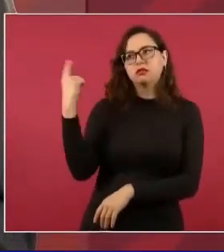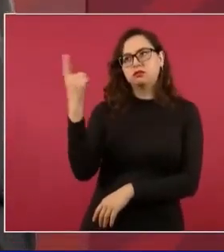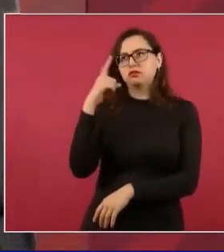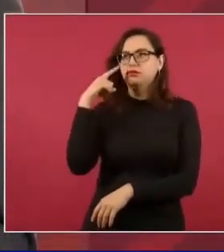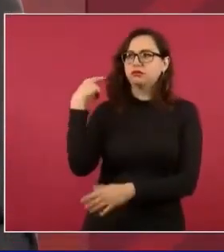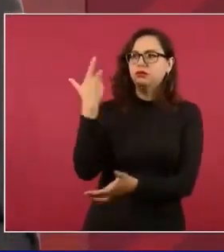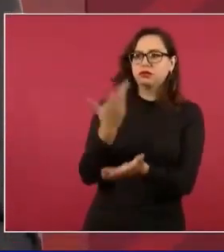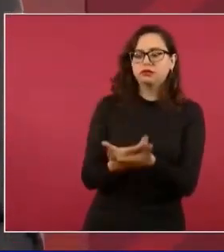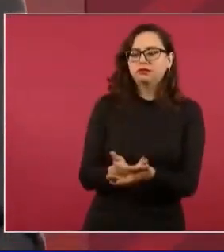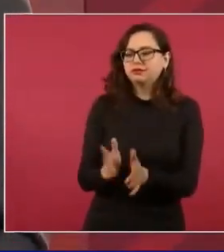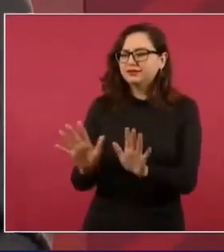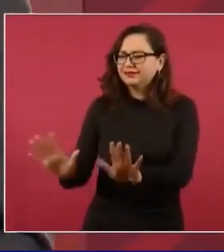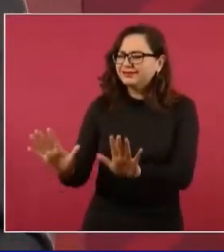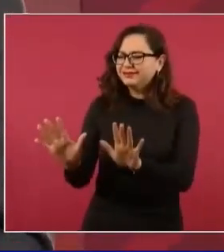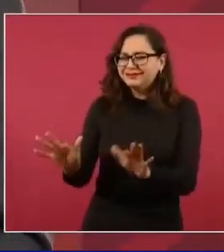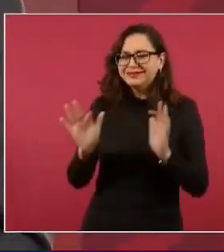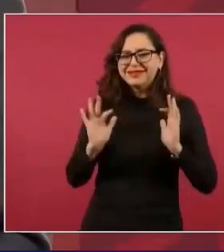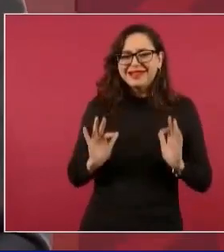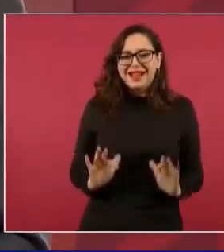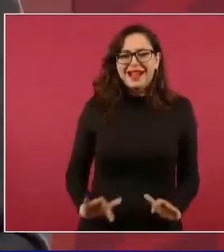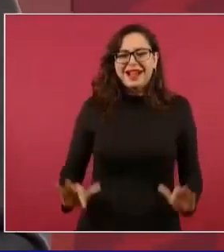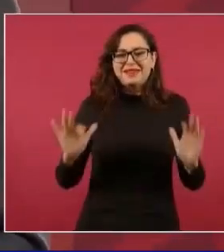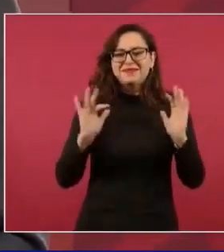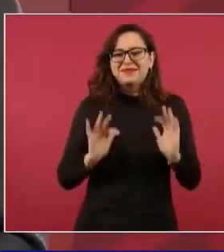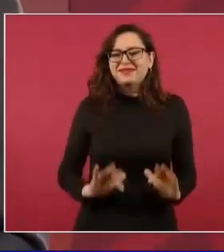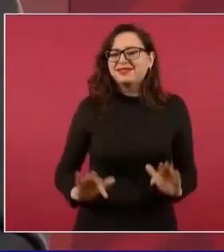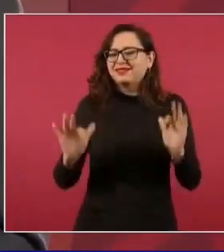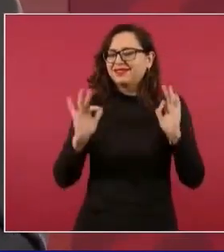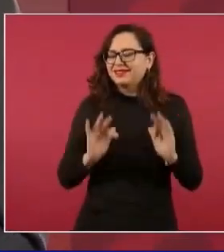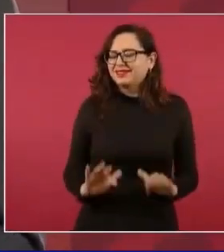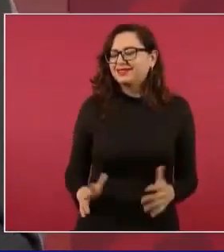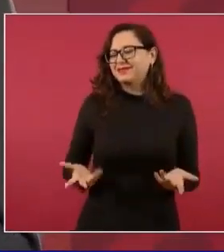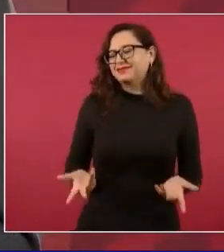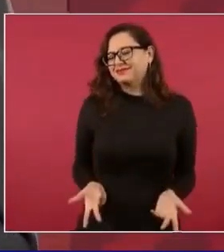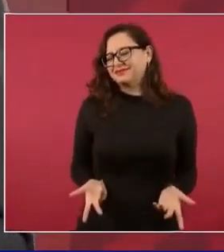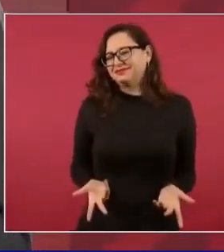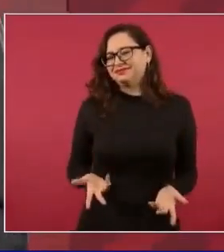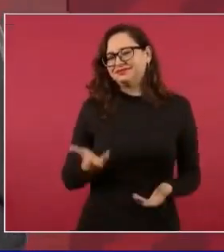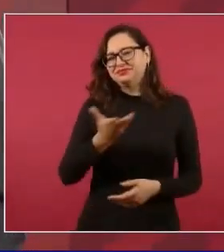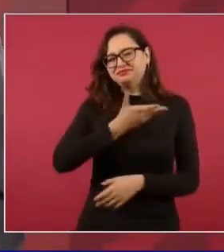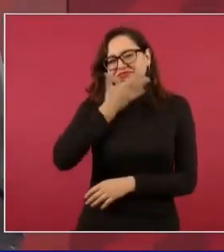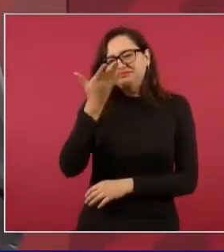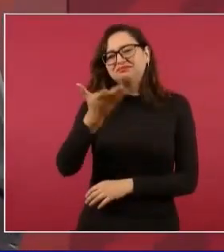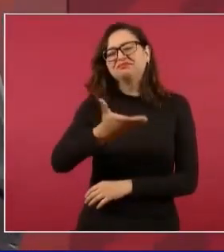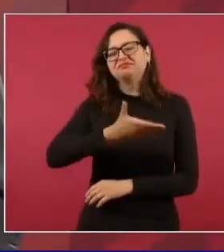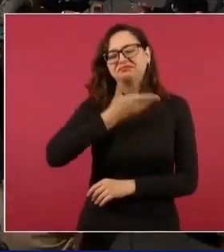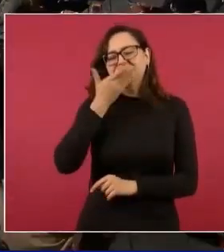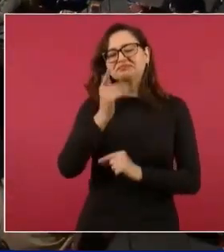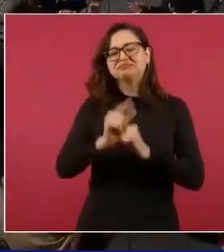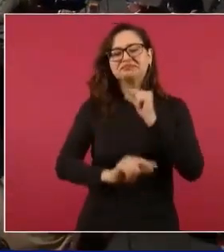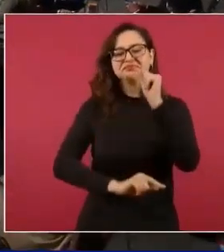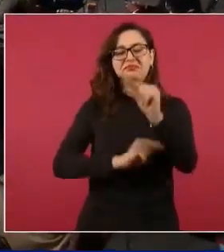Pero imagínense con el paso del tiempo.